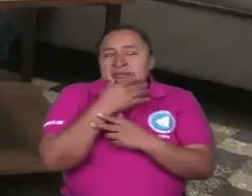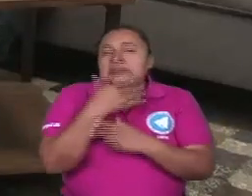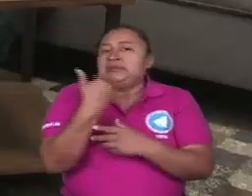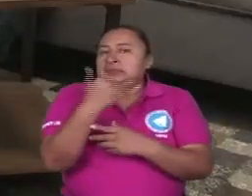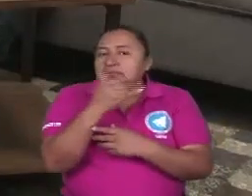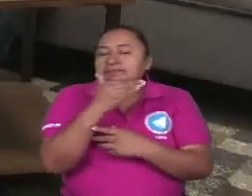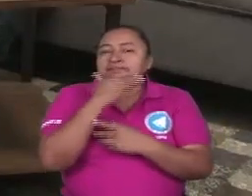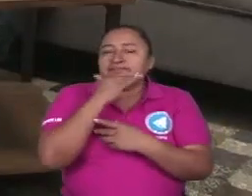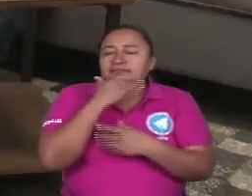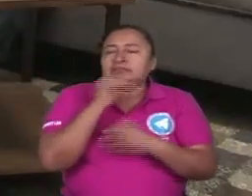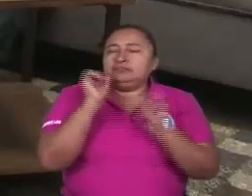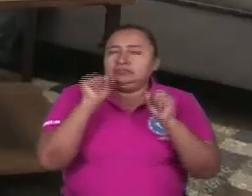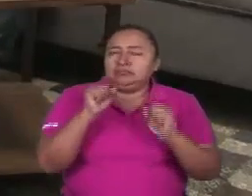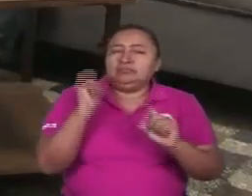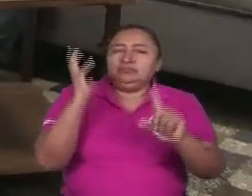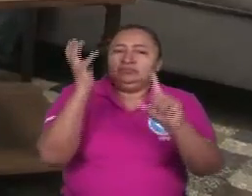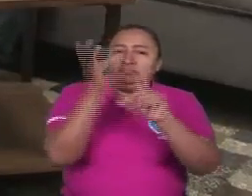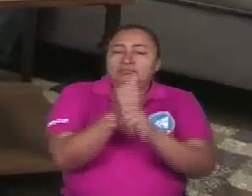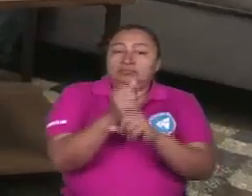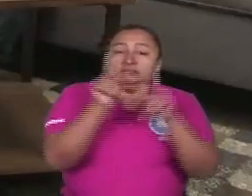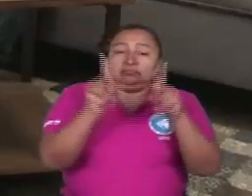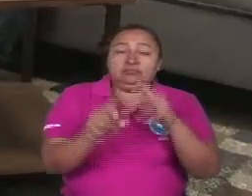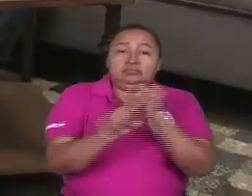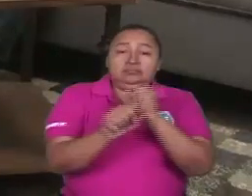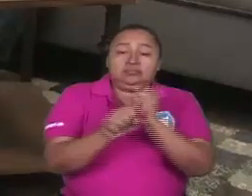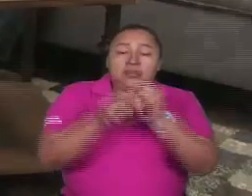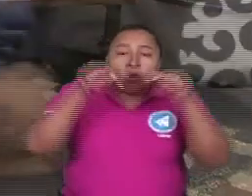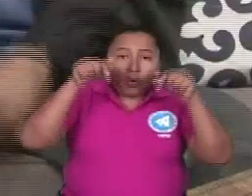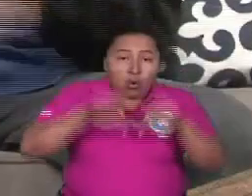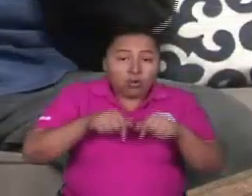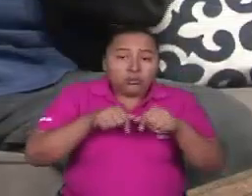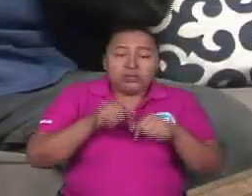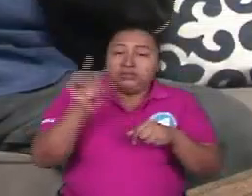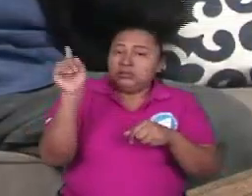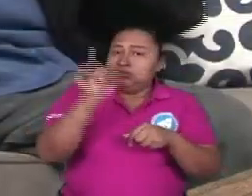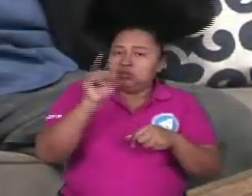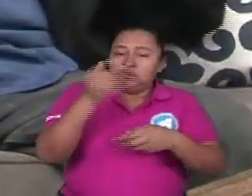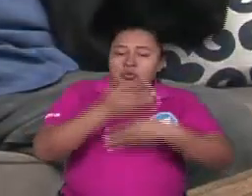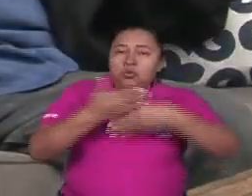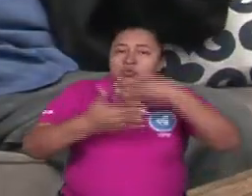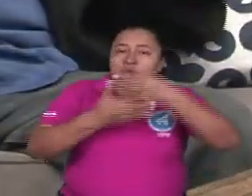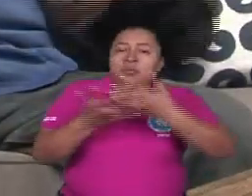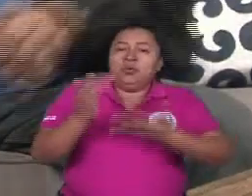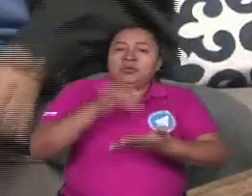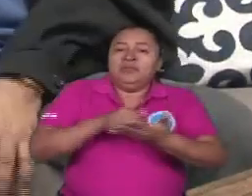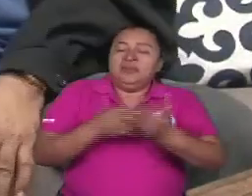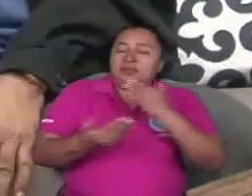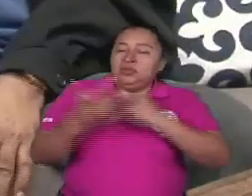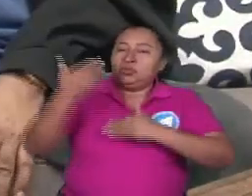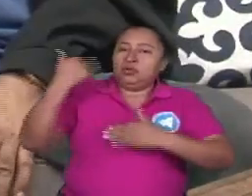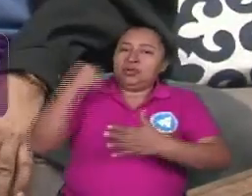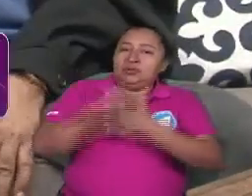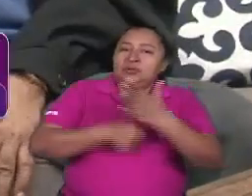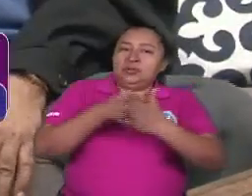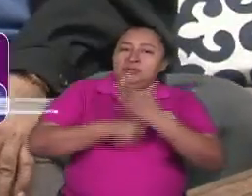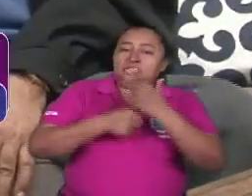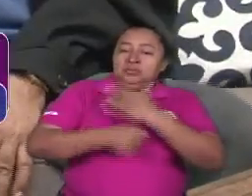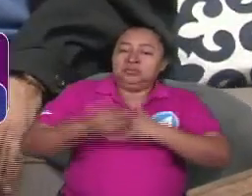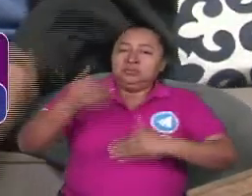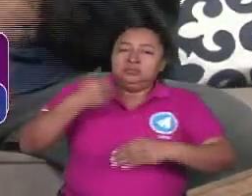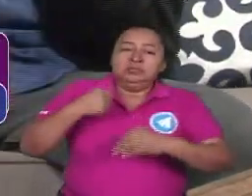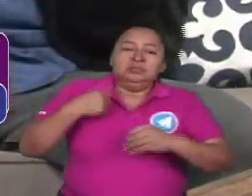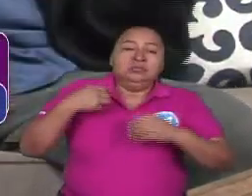los logros de los trabajadores hoy si no recontrimos un poco lo que ha sido la historia de lucha del movimiento